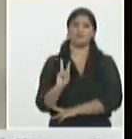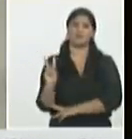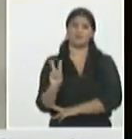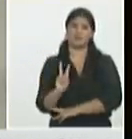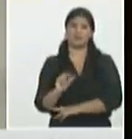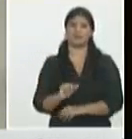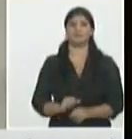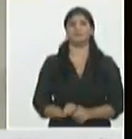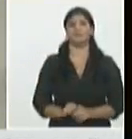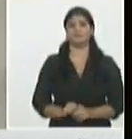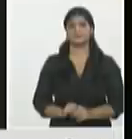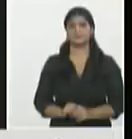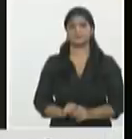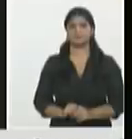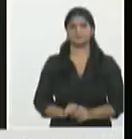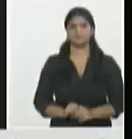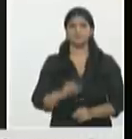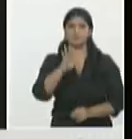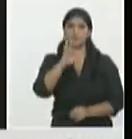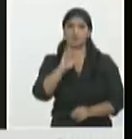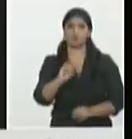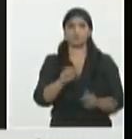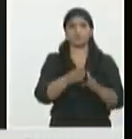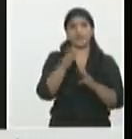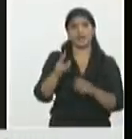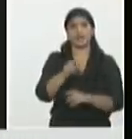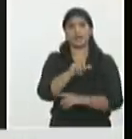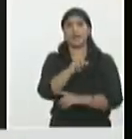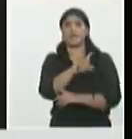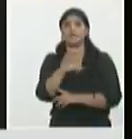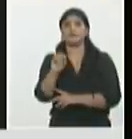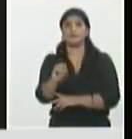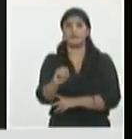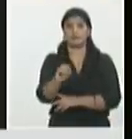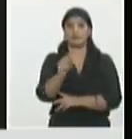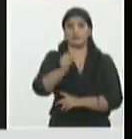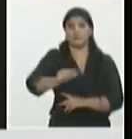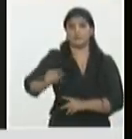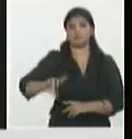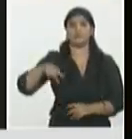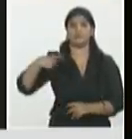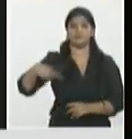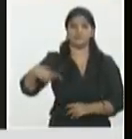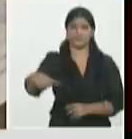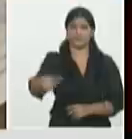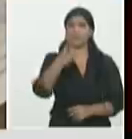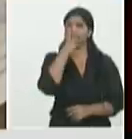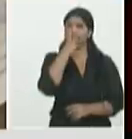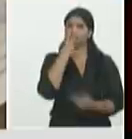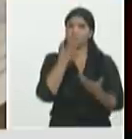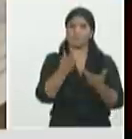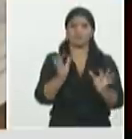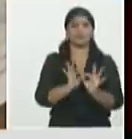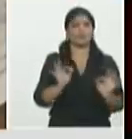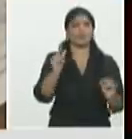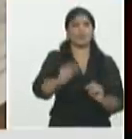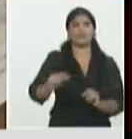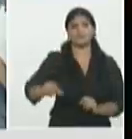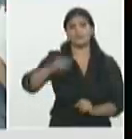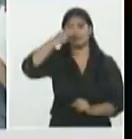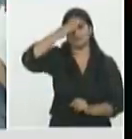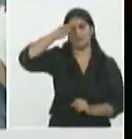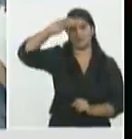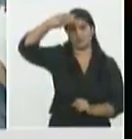entre 80 y 100 pacientes venezolanos son atendidos cada día por los especialistas cubanos de la misión barrio